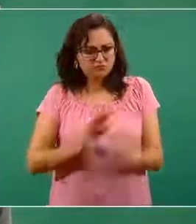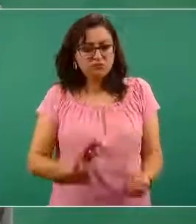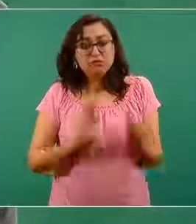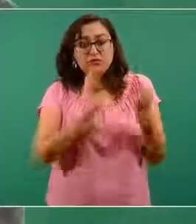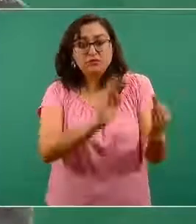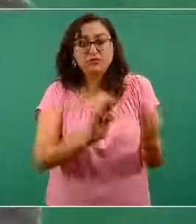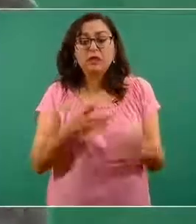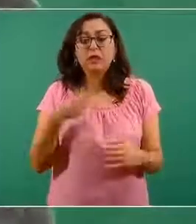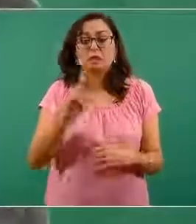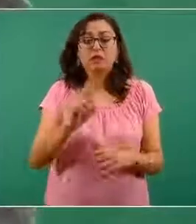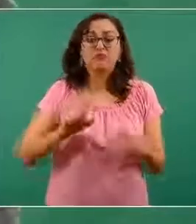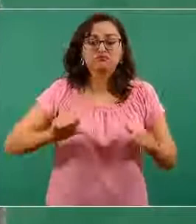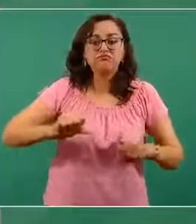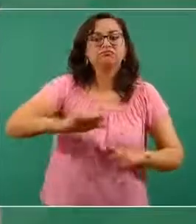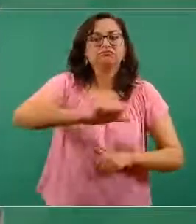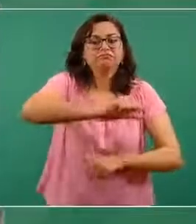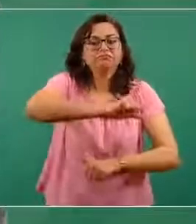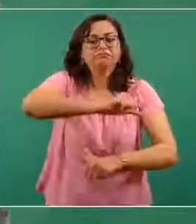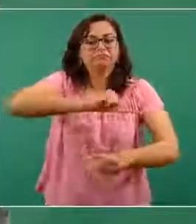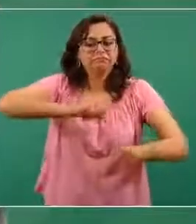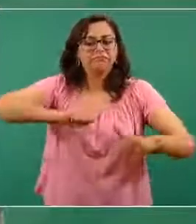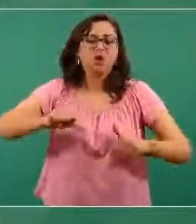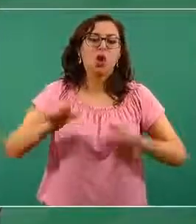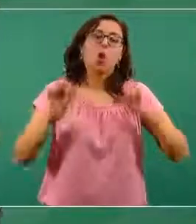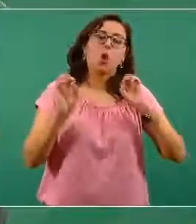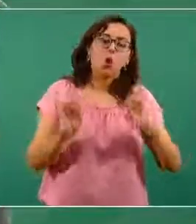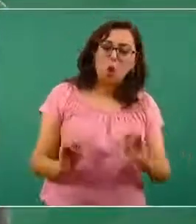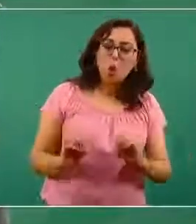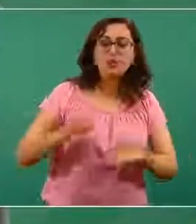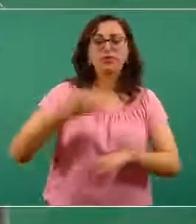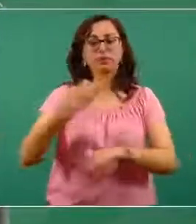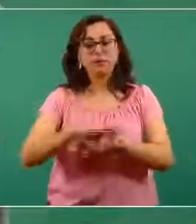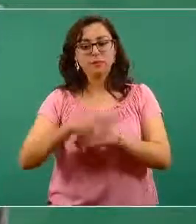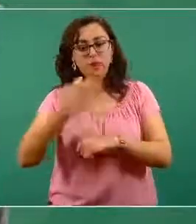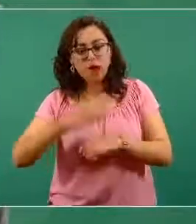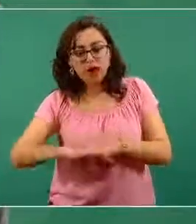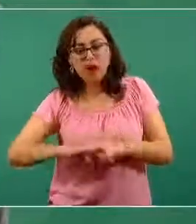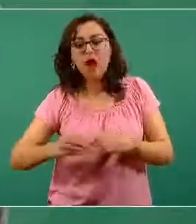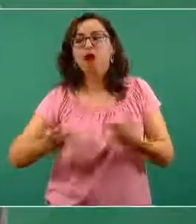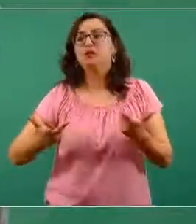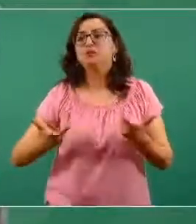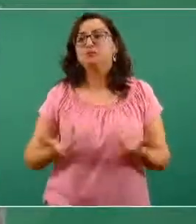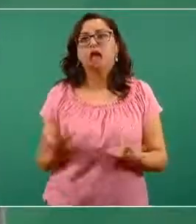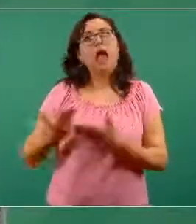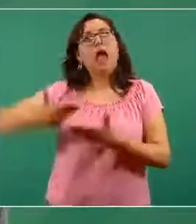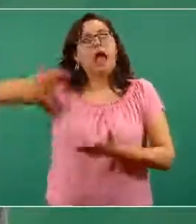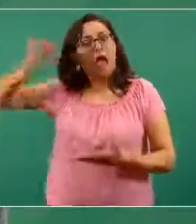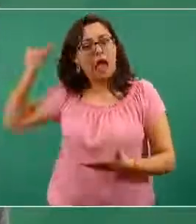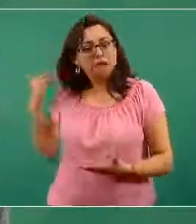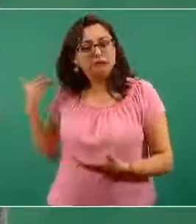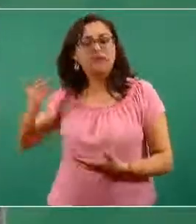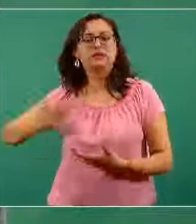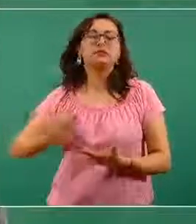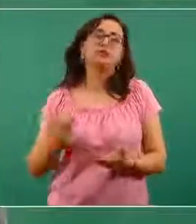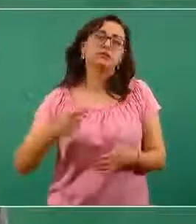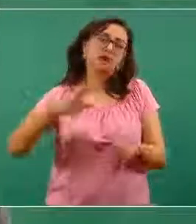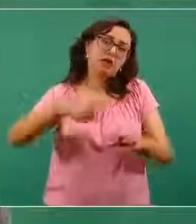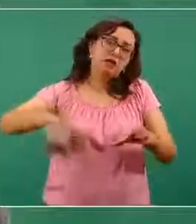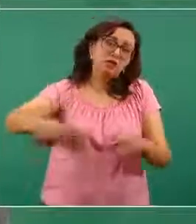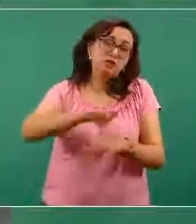actividades y estas personas evidentemente sienten y creo que están en todo su derecho de poder